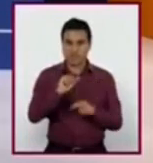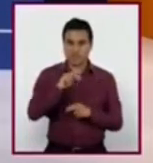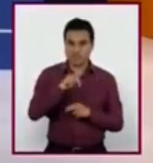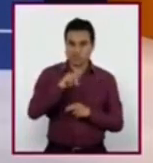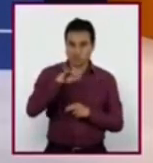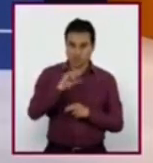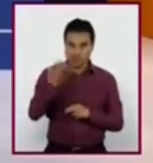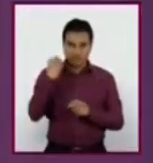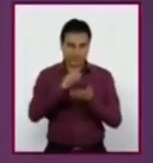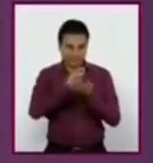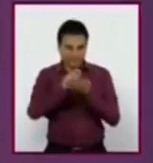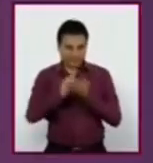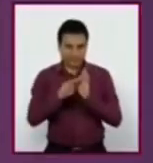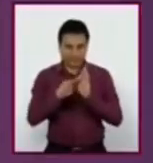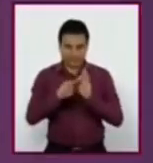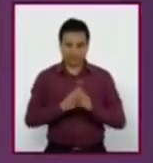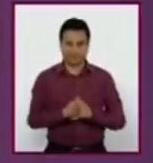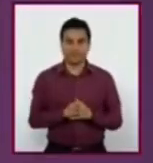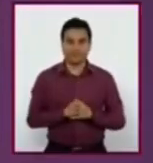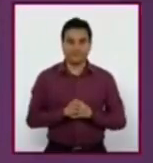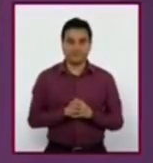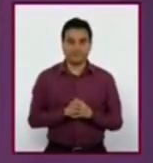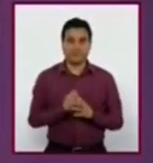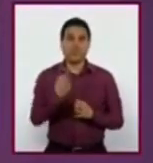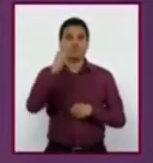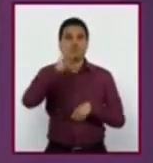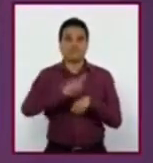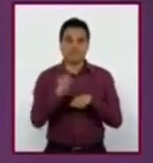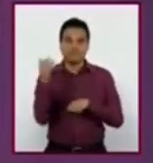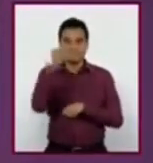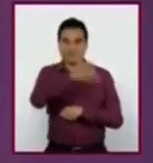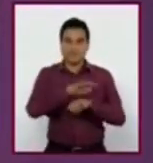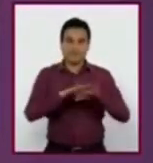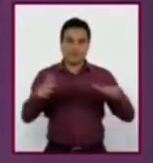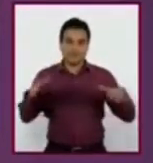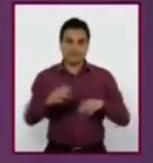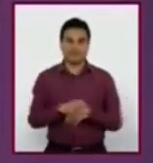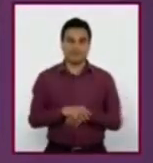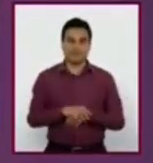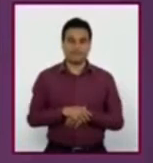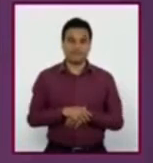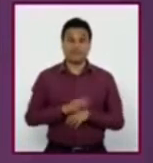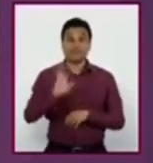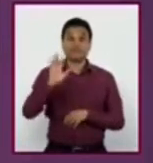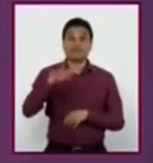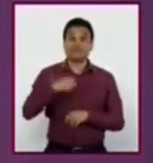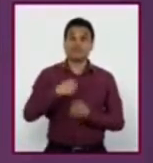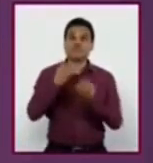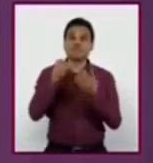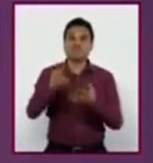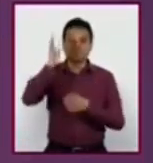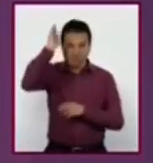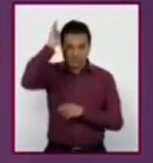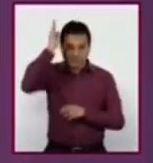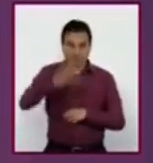redactó para esta sesión. Un día en la playa el Coromuel. Tata, le traje unos burritos de machaca y para que se ponga